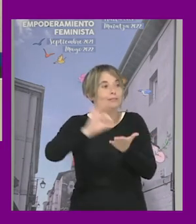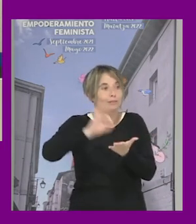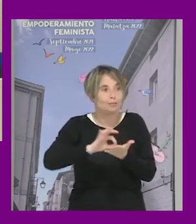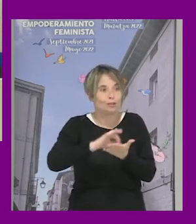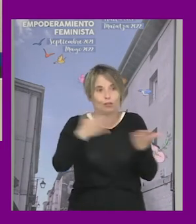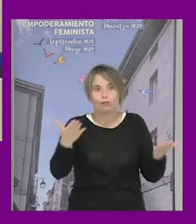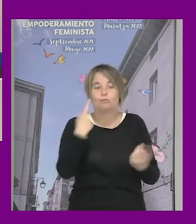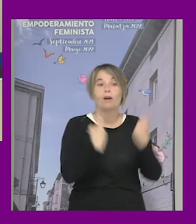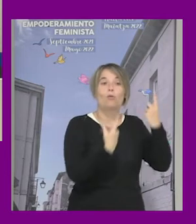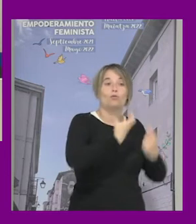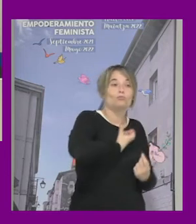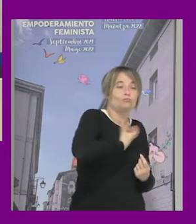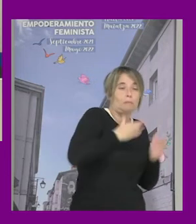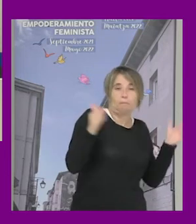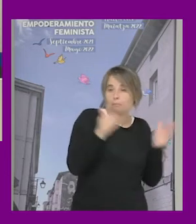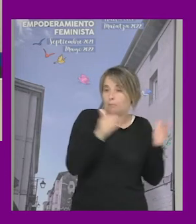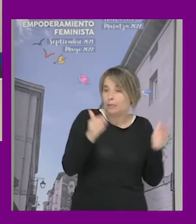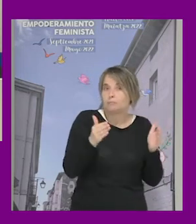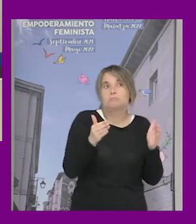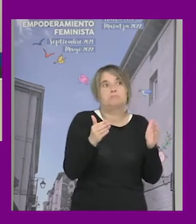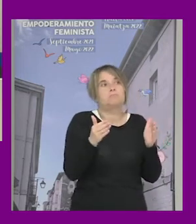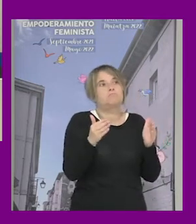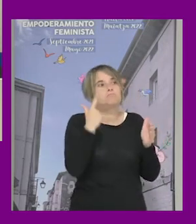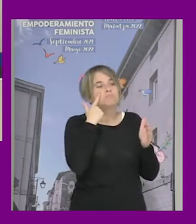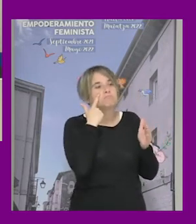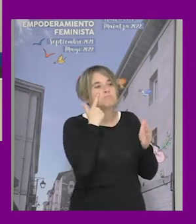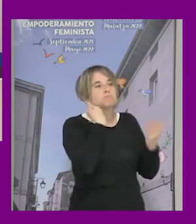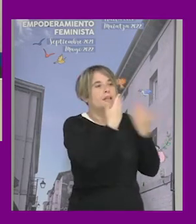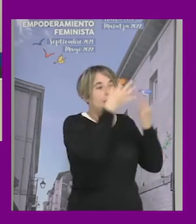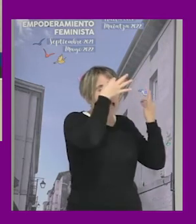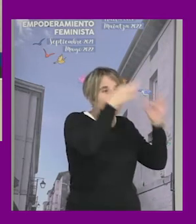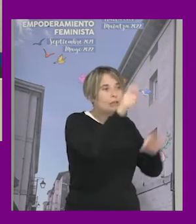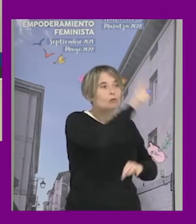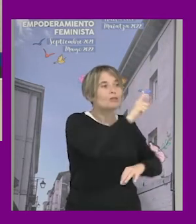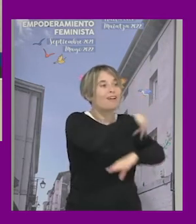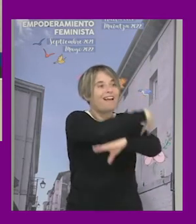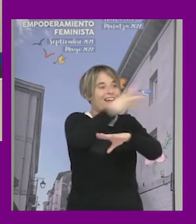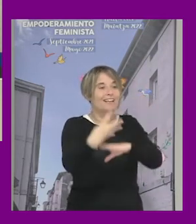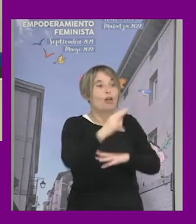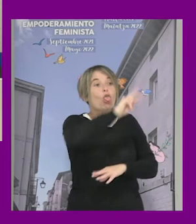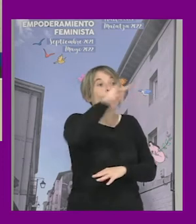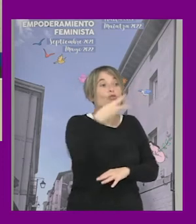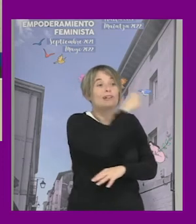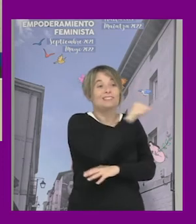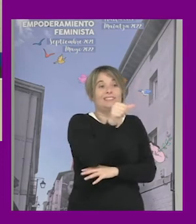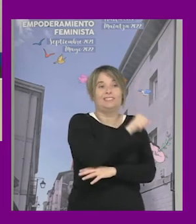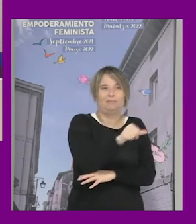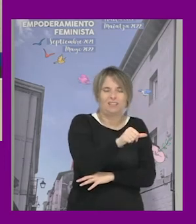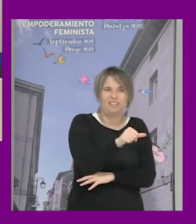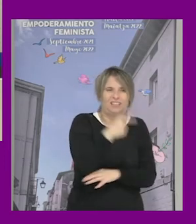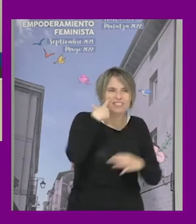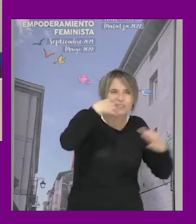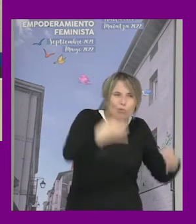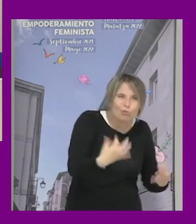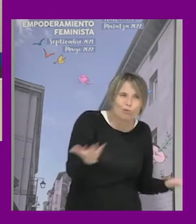municipios súper pequeños que el servicio de atención a personas LGTBI les sale a dos horas la semana ¿seguro?